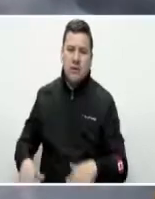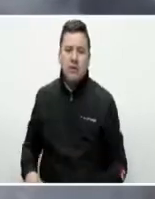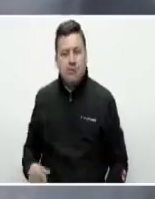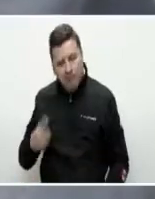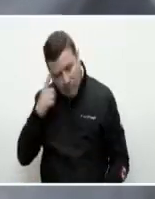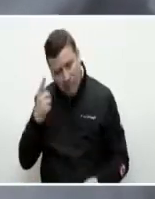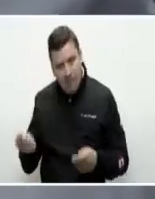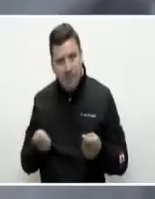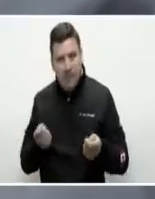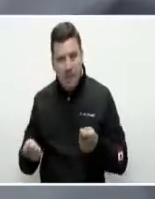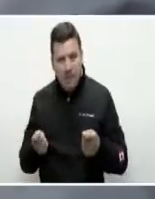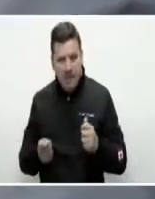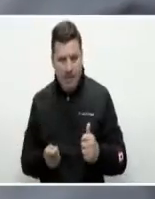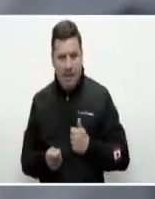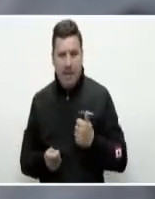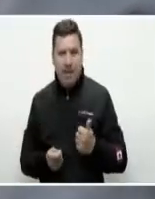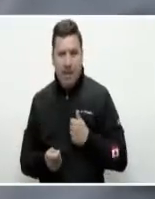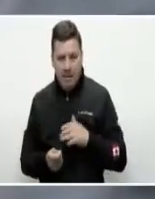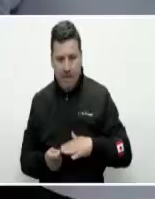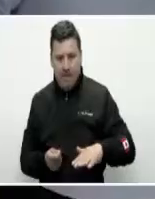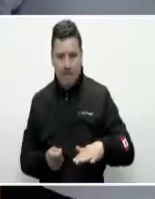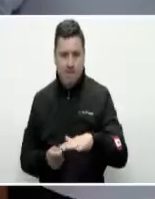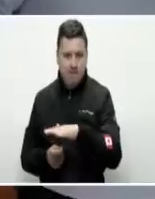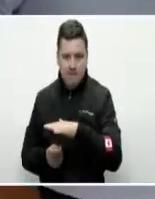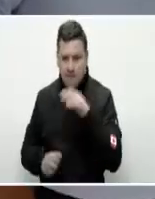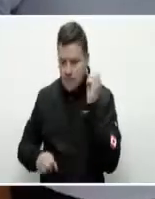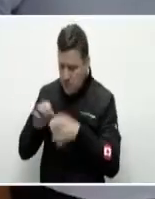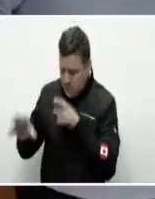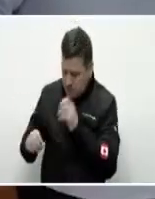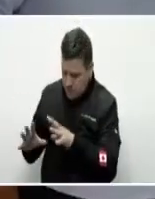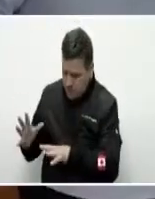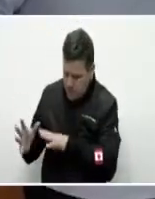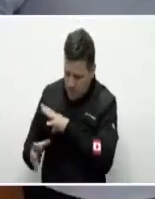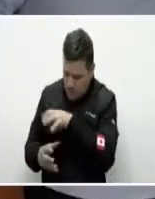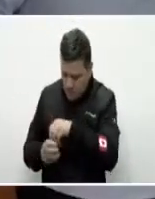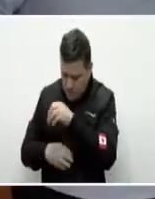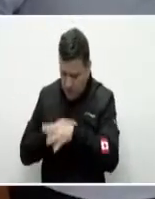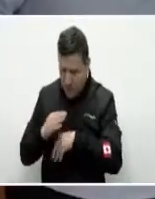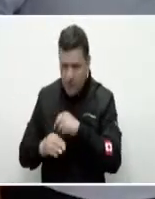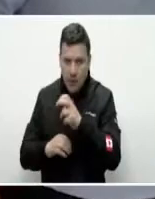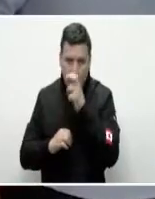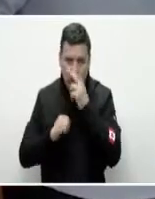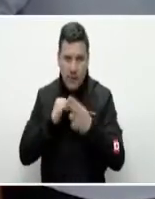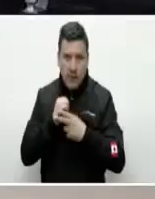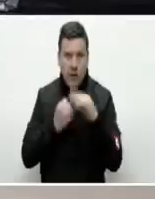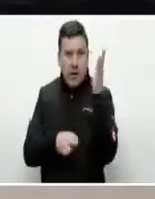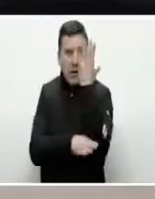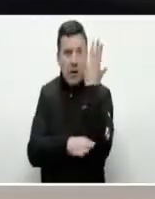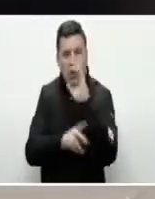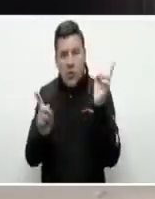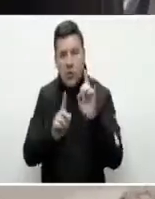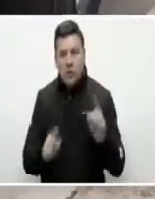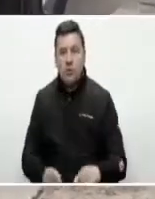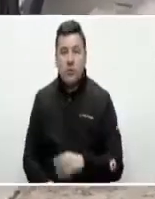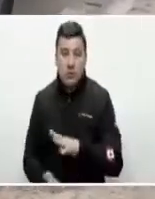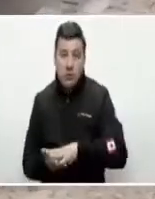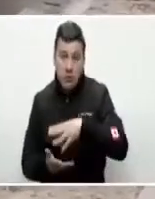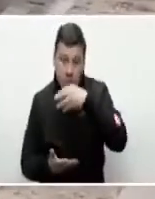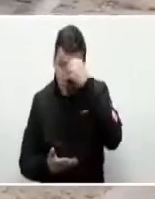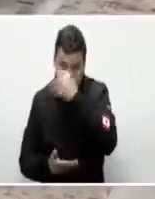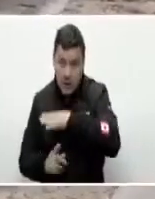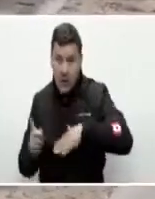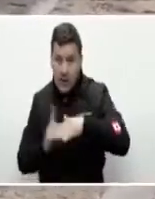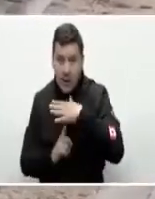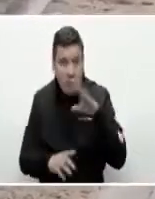estrategia es hacer un aprovechamiento primero de los residuos y segundo mitigar la tala de árboles. Los mismos aprendices del Centro